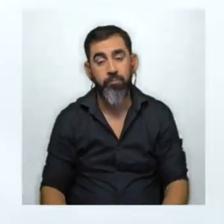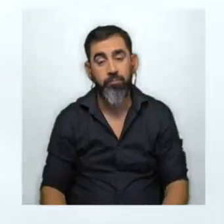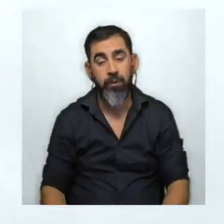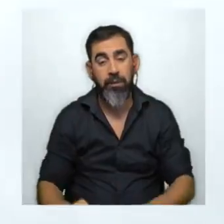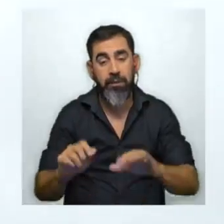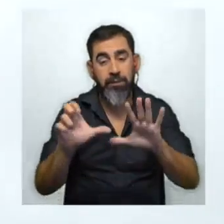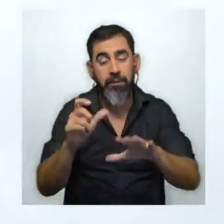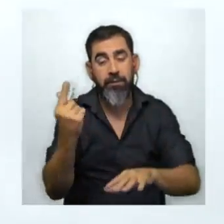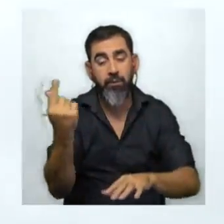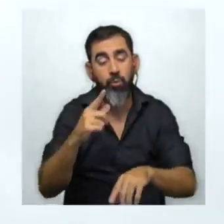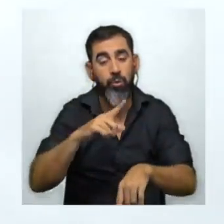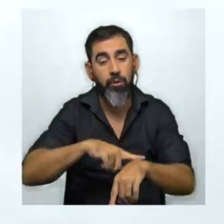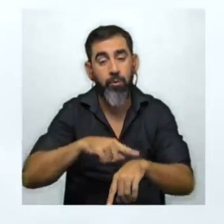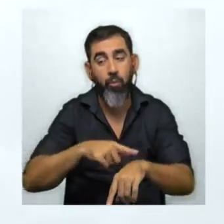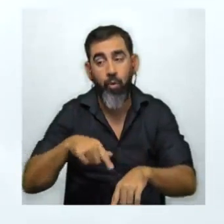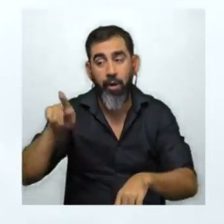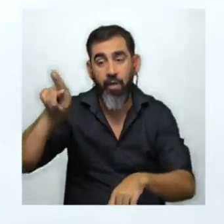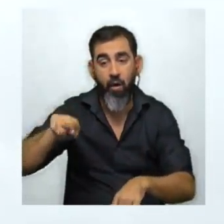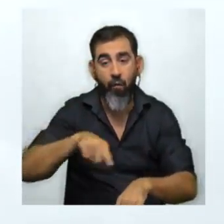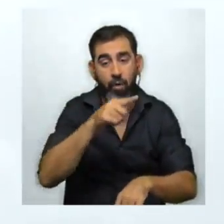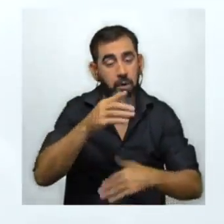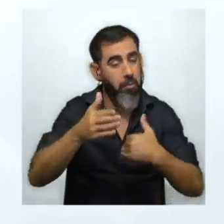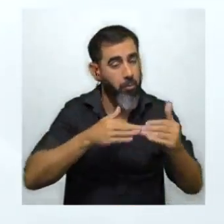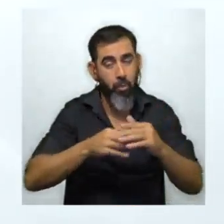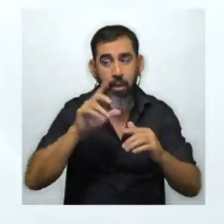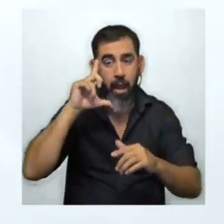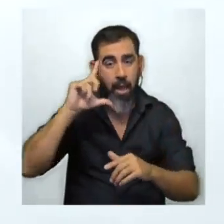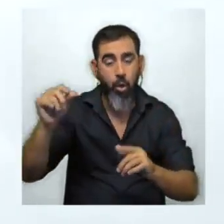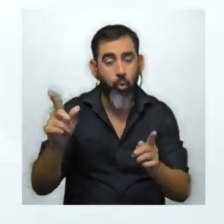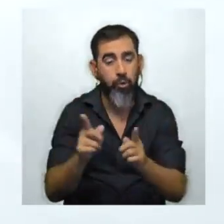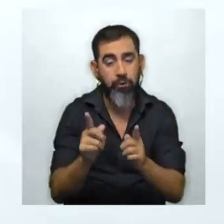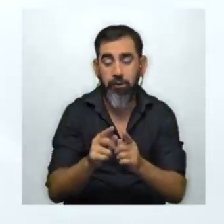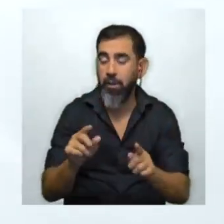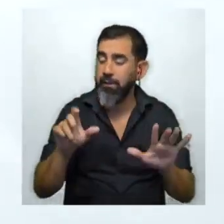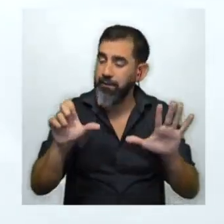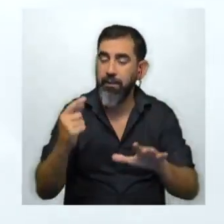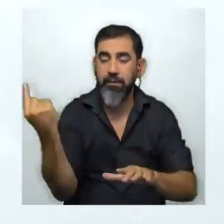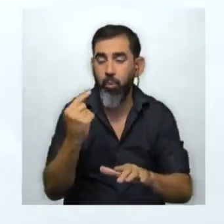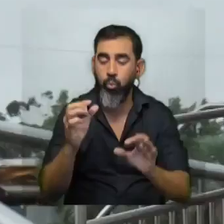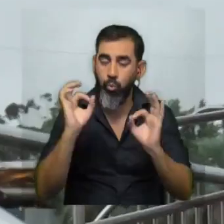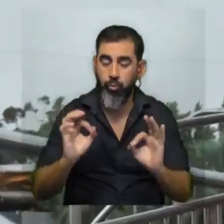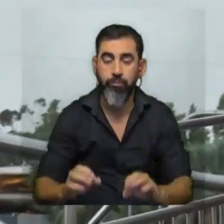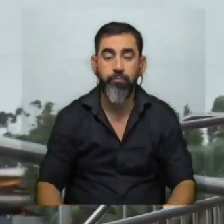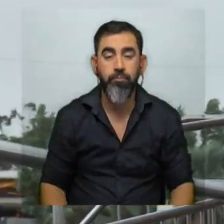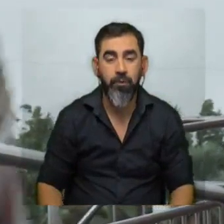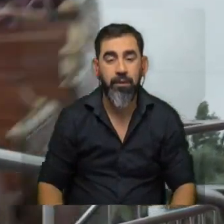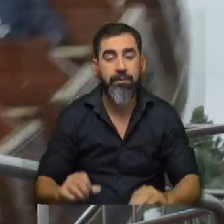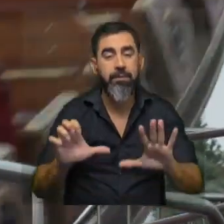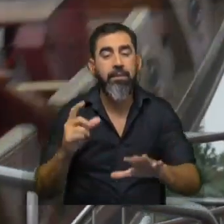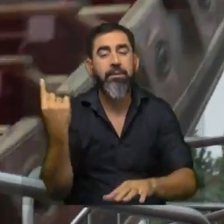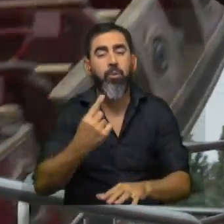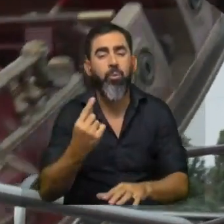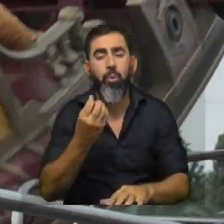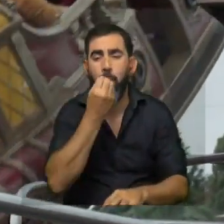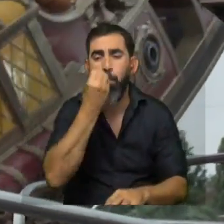es el el tiempo que demora en ir y volver y no importa la amplitud si estás oscilando chiquito si está en el máximo de amplitud y en esos seis segundos ¿qué es bueno? ¿estar